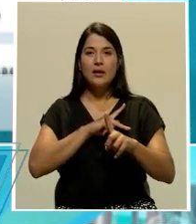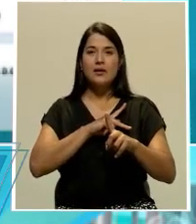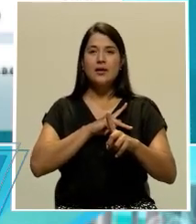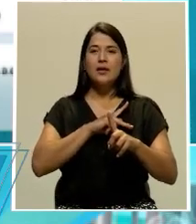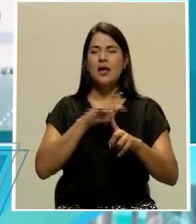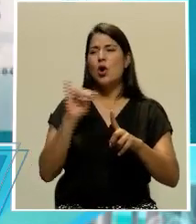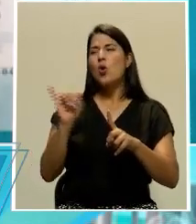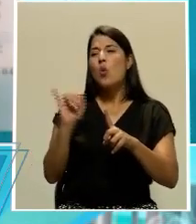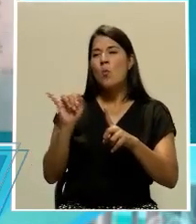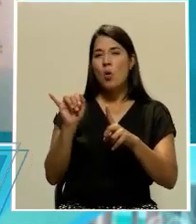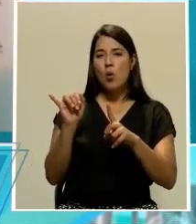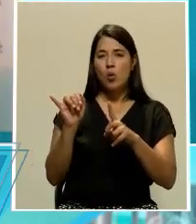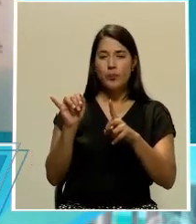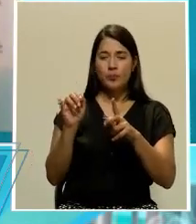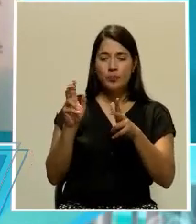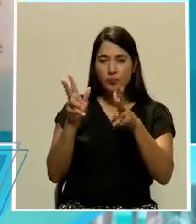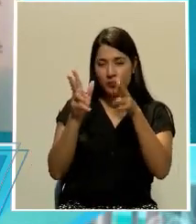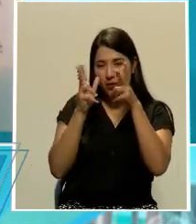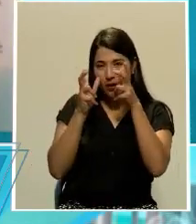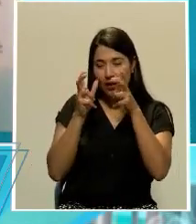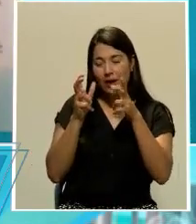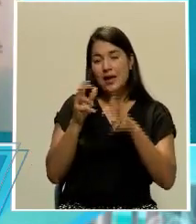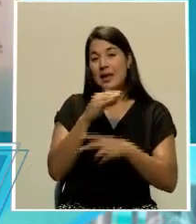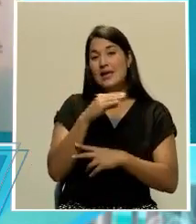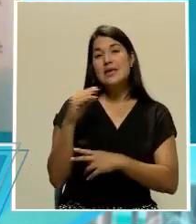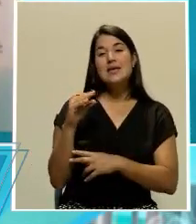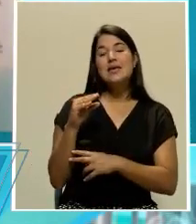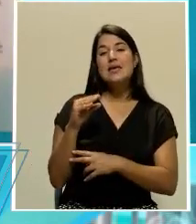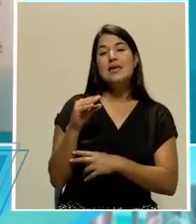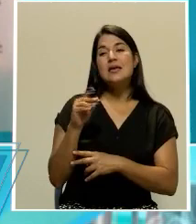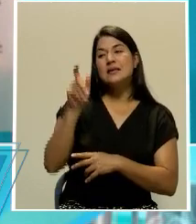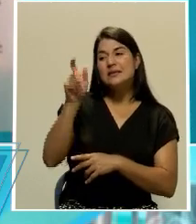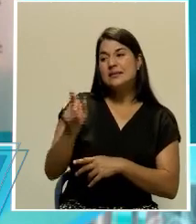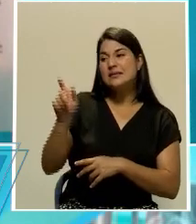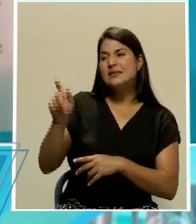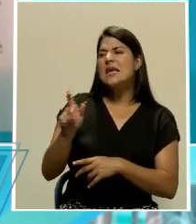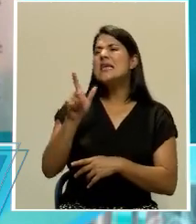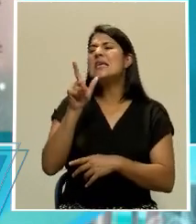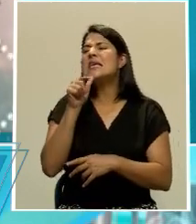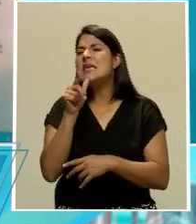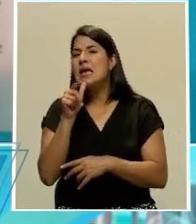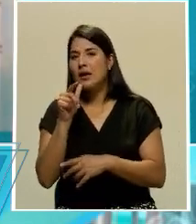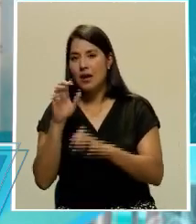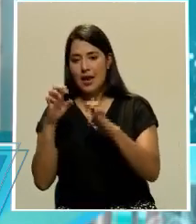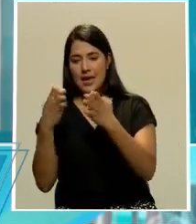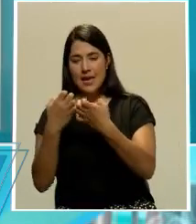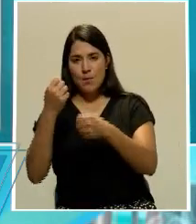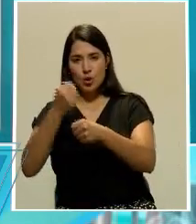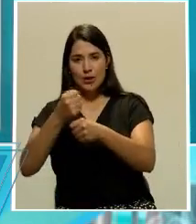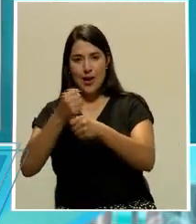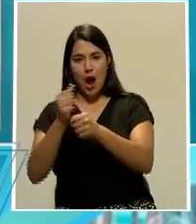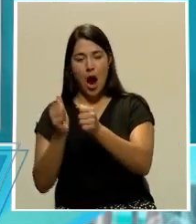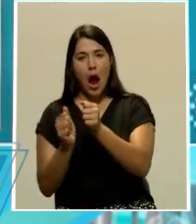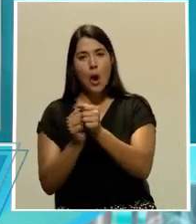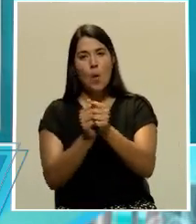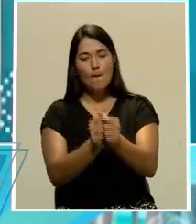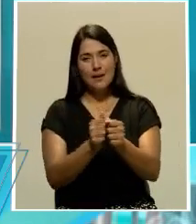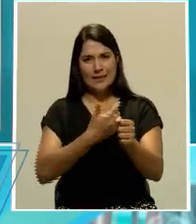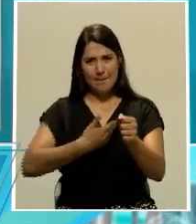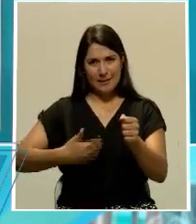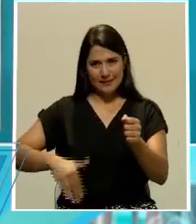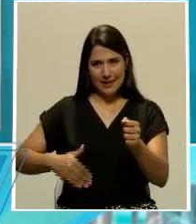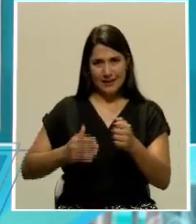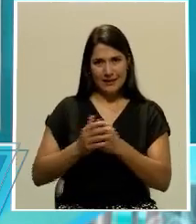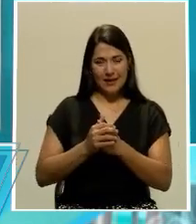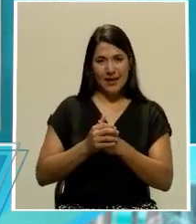normalmente en técnica de ciencia política, y es precisamente quiénes son las personas que acompañan al mandatario, ¿verdad? Y me refiero a que acompañan en